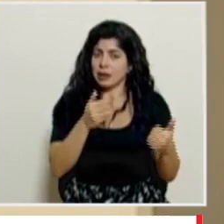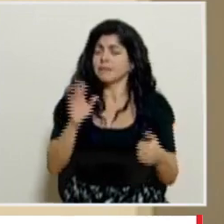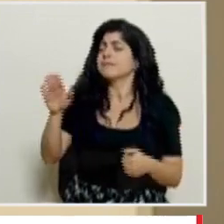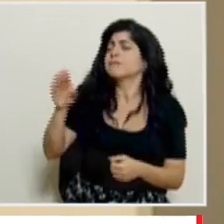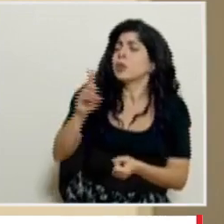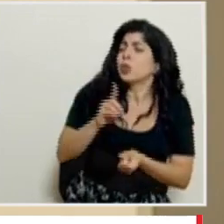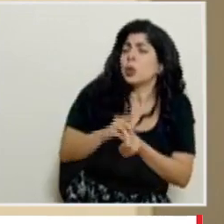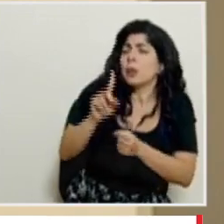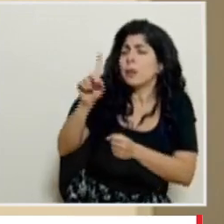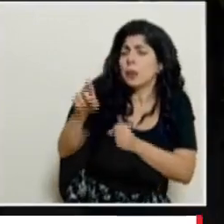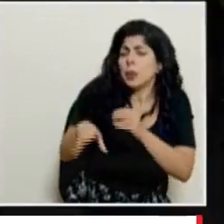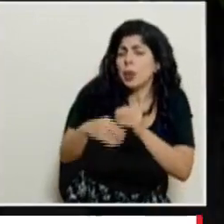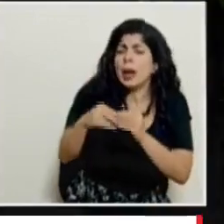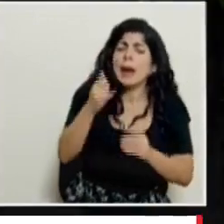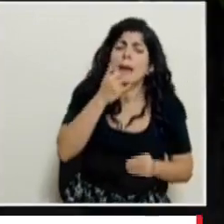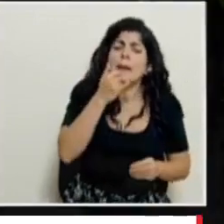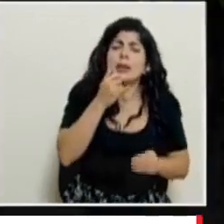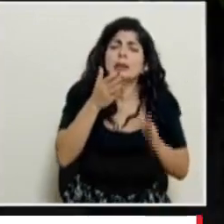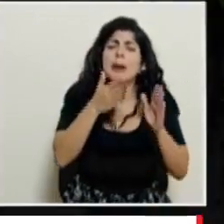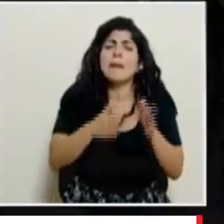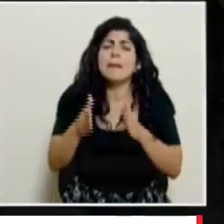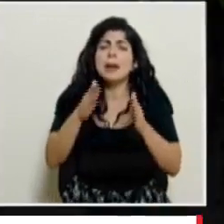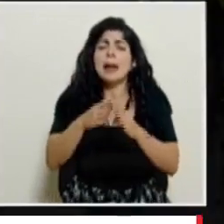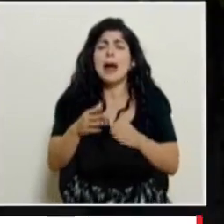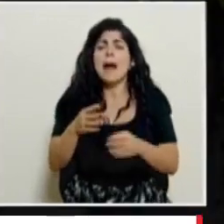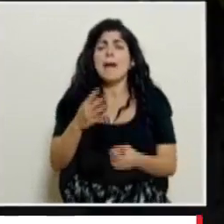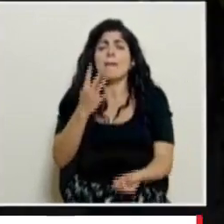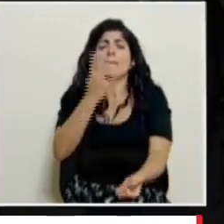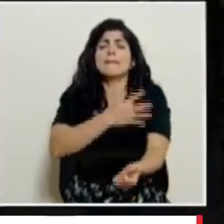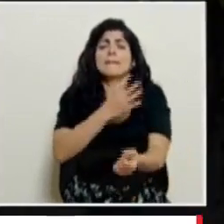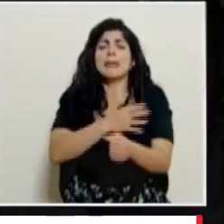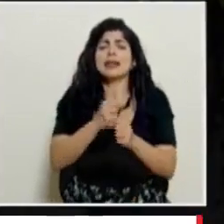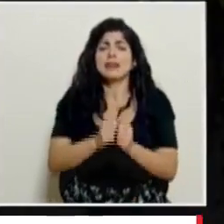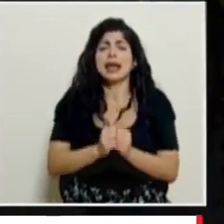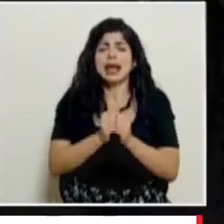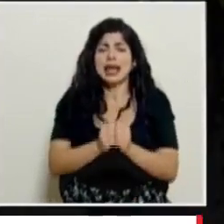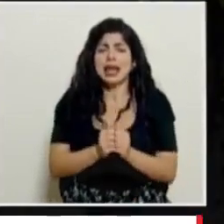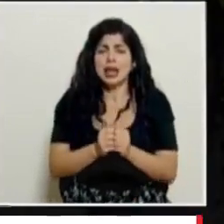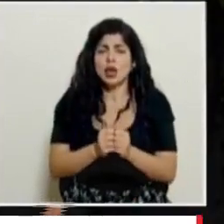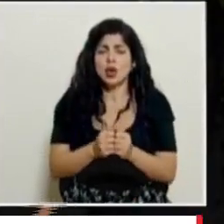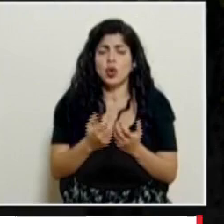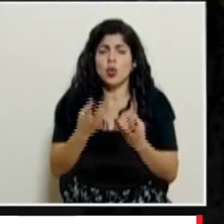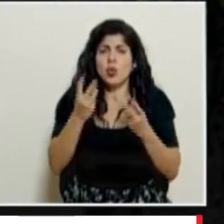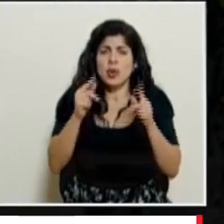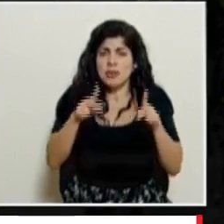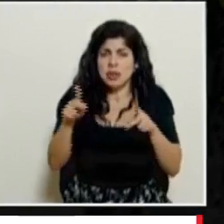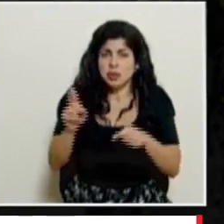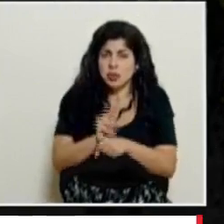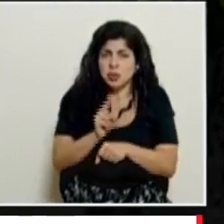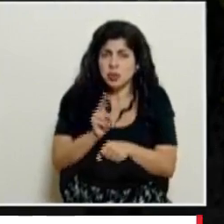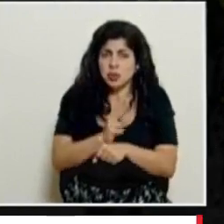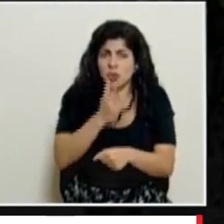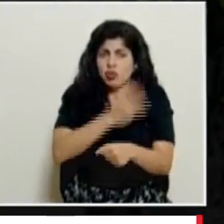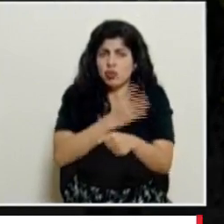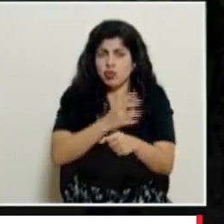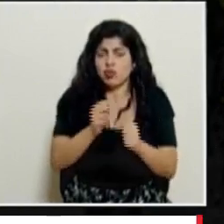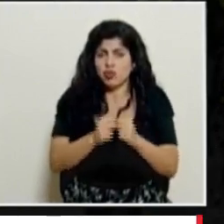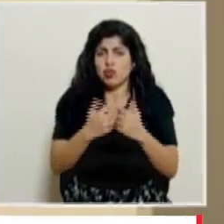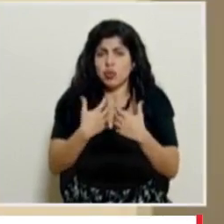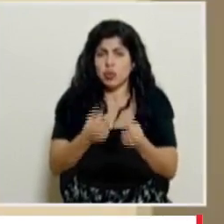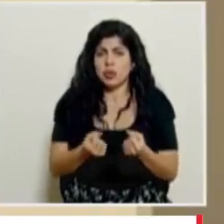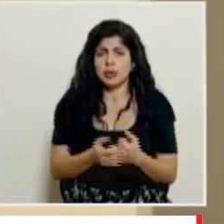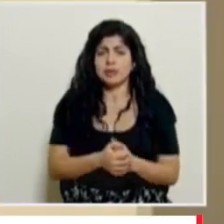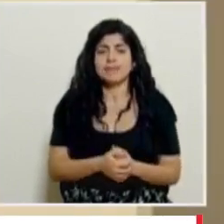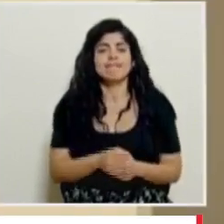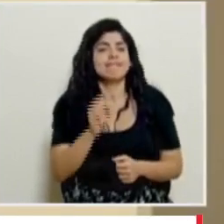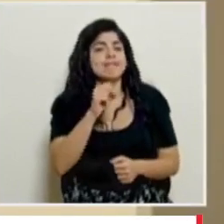una consulta adicional ¿qué pasó con el plan del plasma equino? ¿está avanzando? ¿cuántas personas están siendo sometidas a este tratamiento? sí